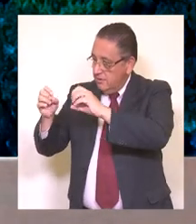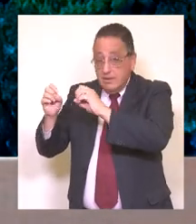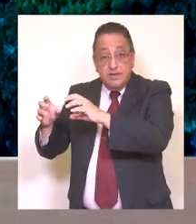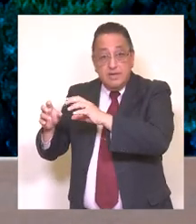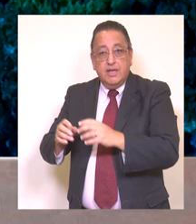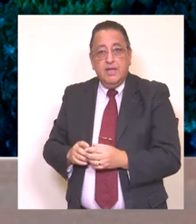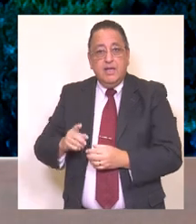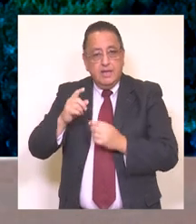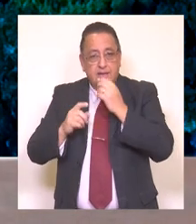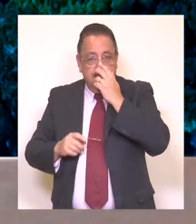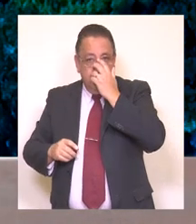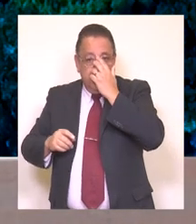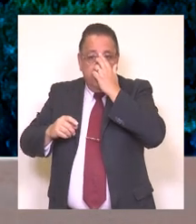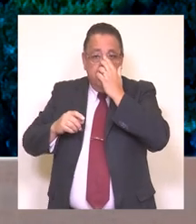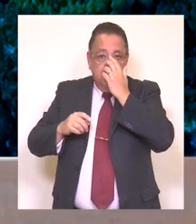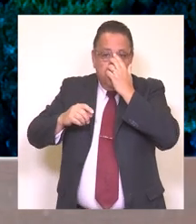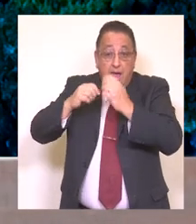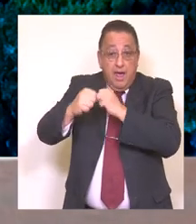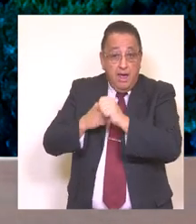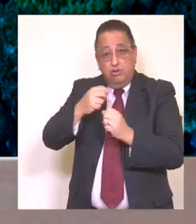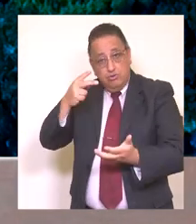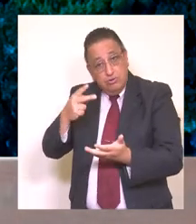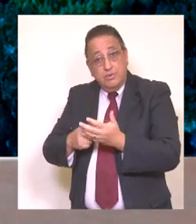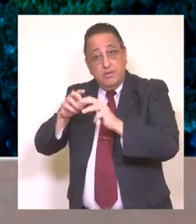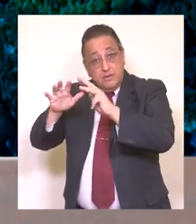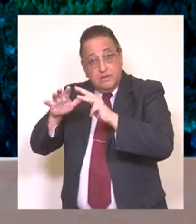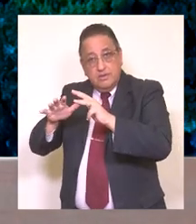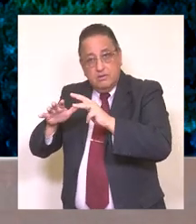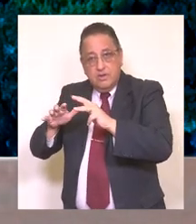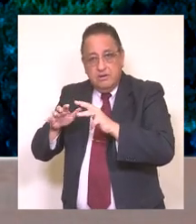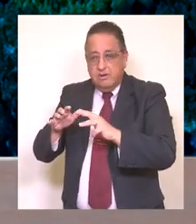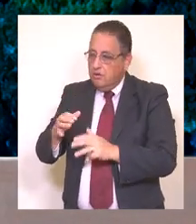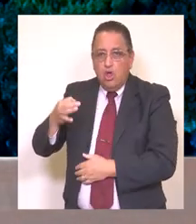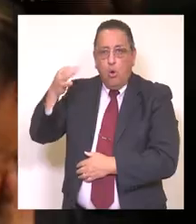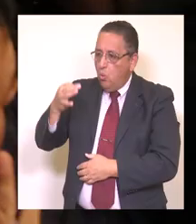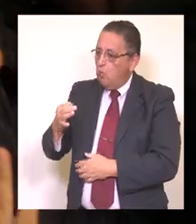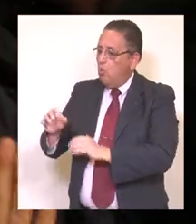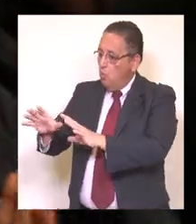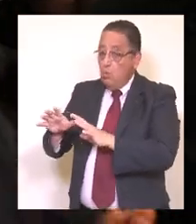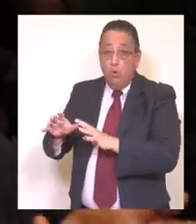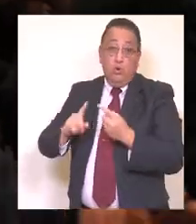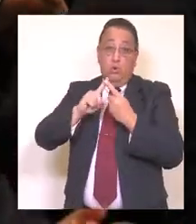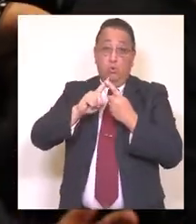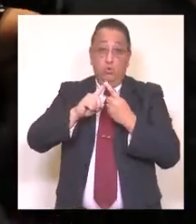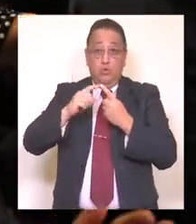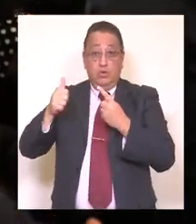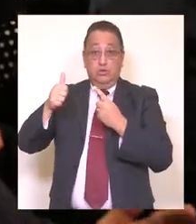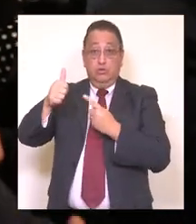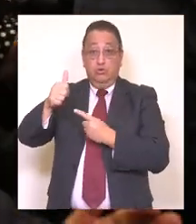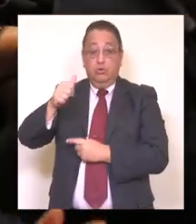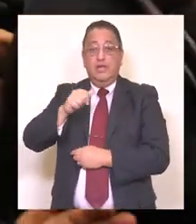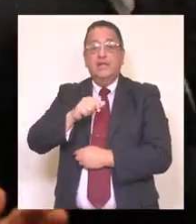el 2019 obtuvieron justo reconocimiento. Y quiero partir por la directora del Liceo Crisol, la señora